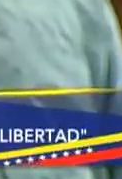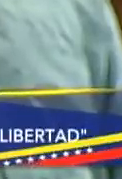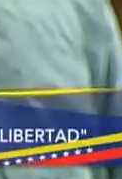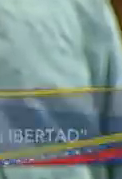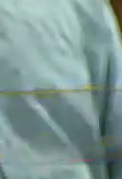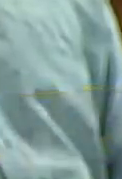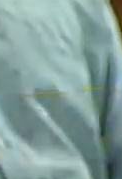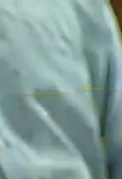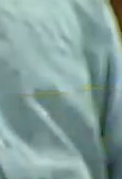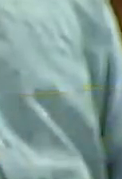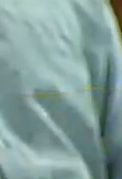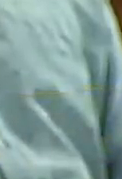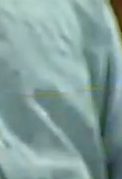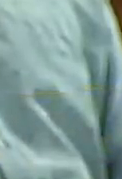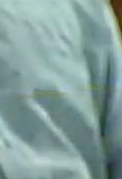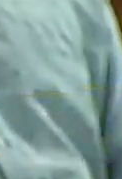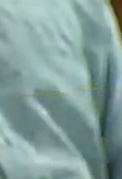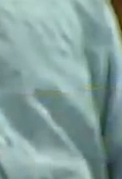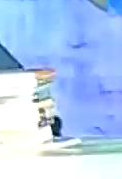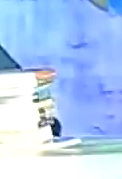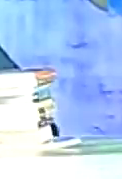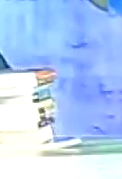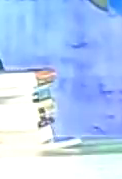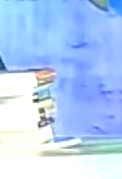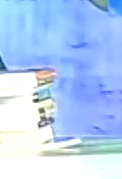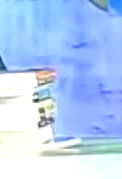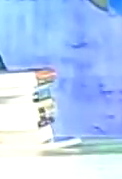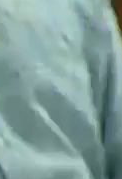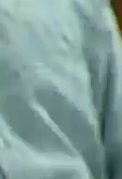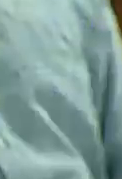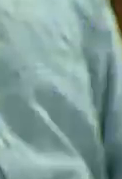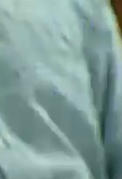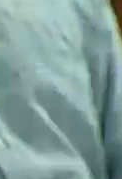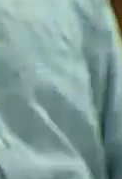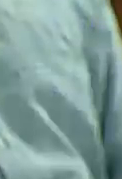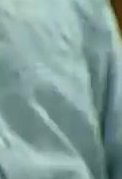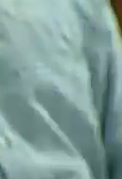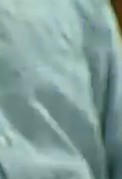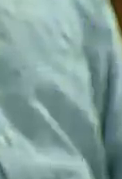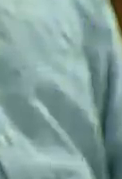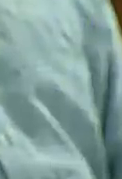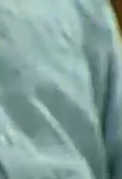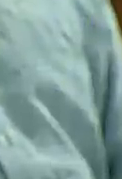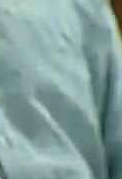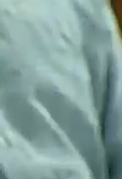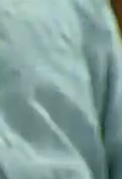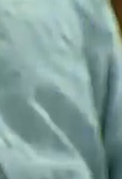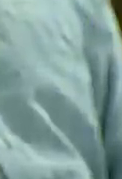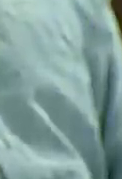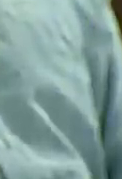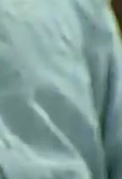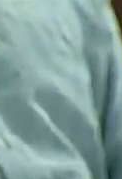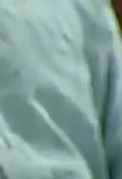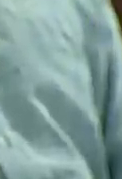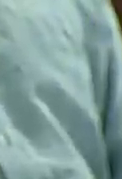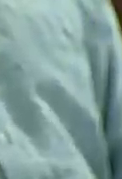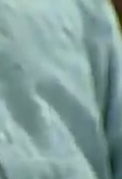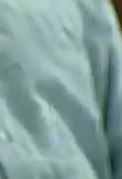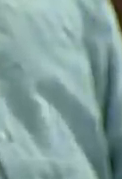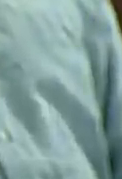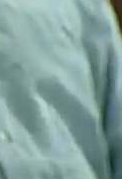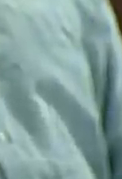se fueron vestidas de hombres para poder participar del ejército para poder participar como no existe ese documento como no existe